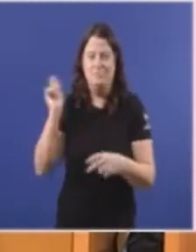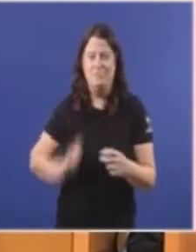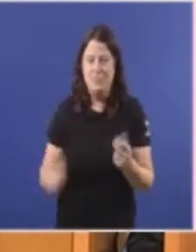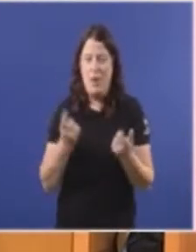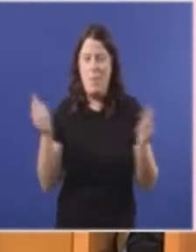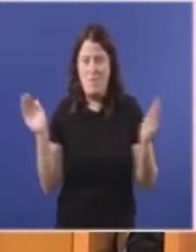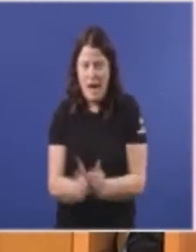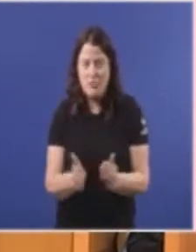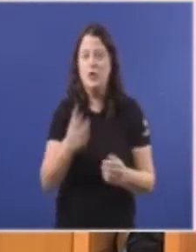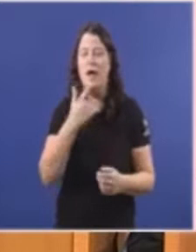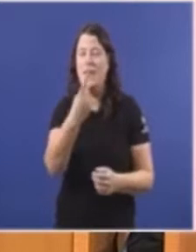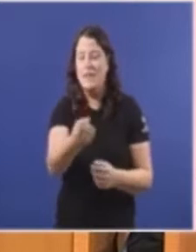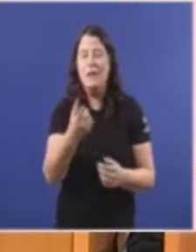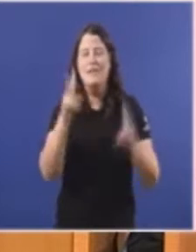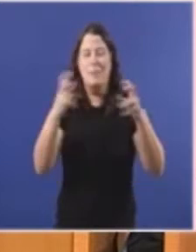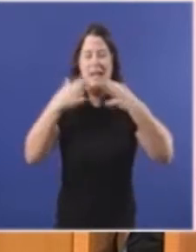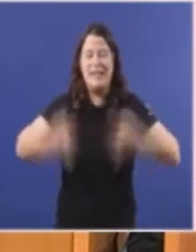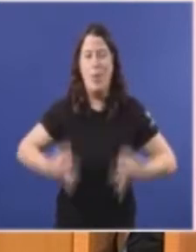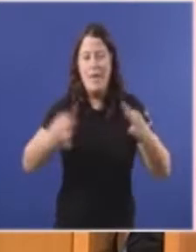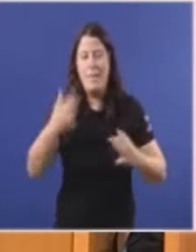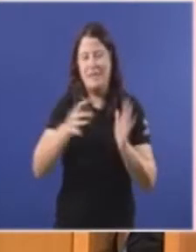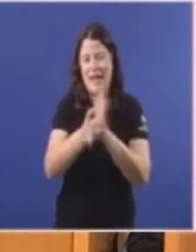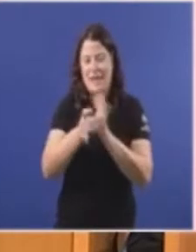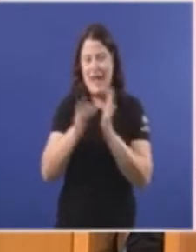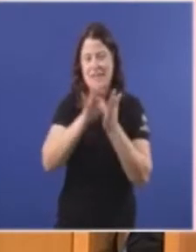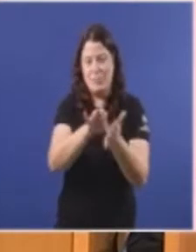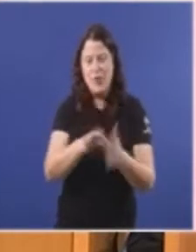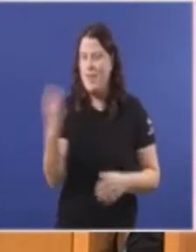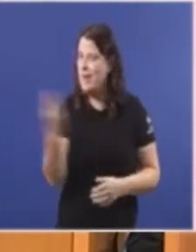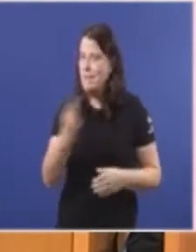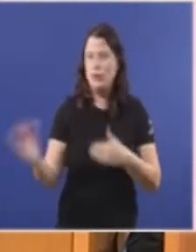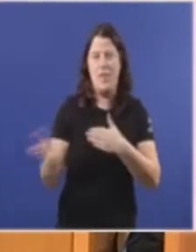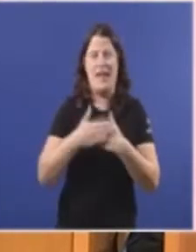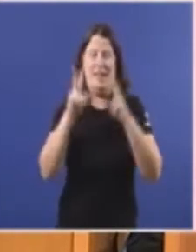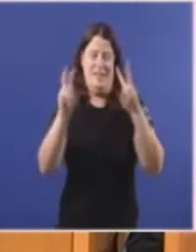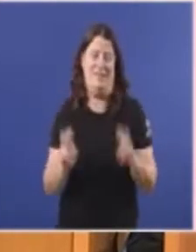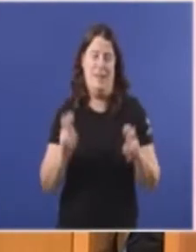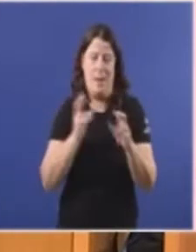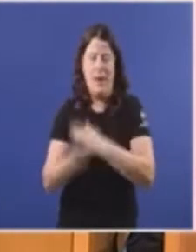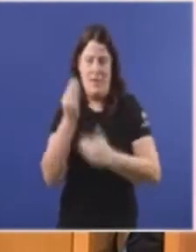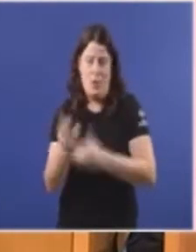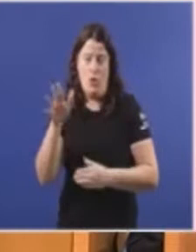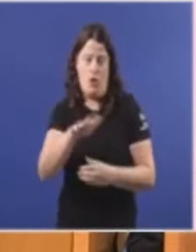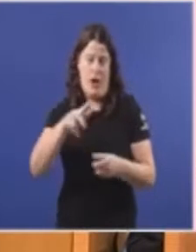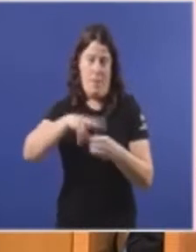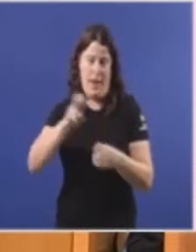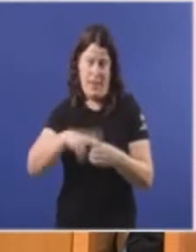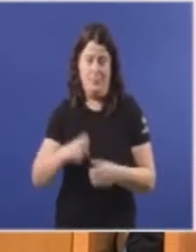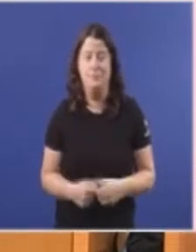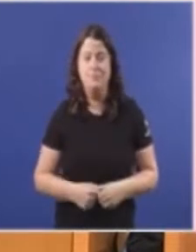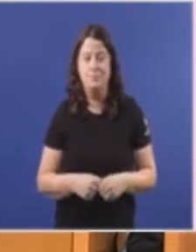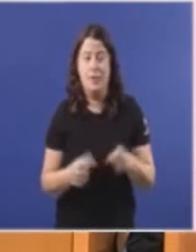Sinalaban que por seguridade e por calidade do servizo Había que pechar ese paridoiro Vostedes mesmos